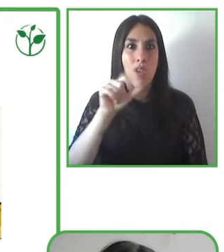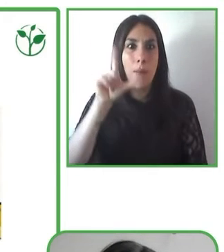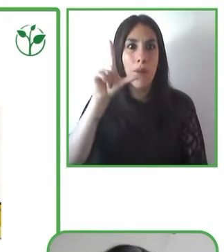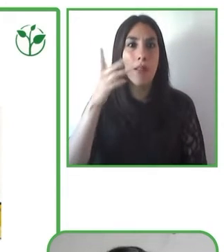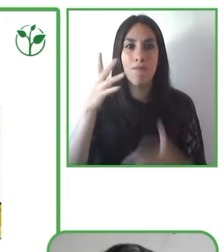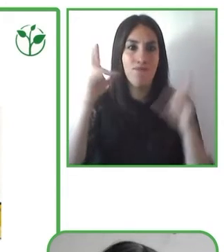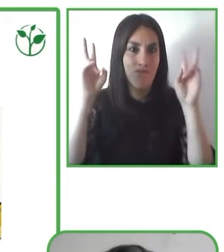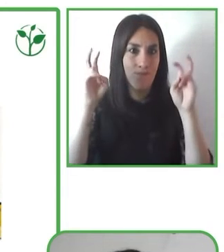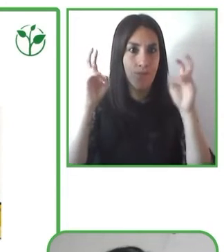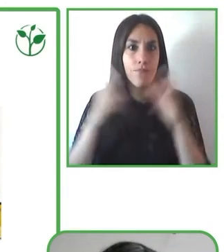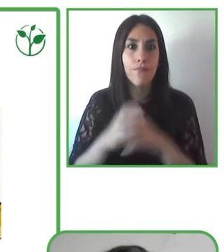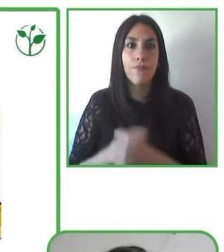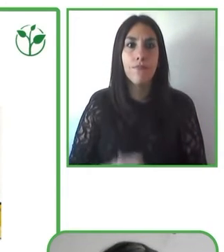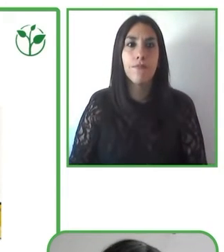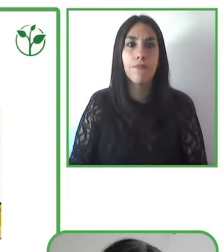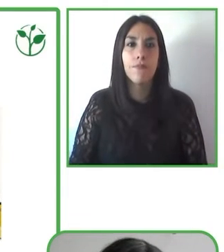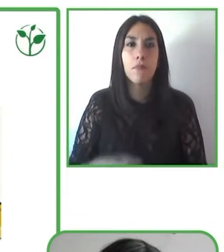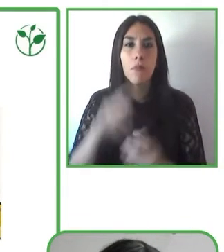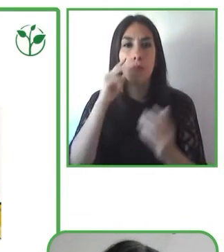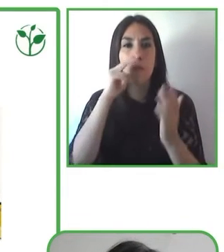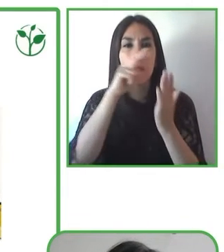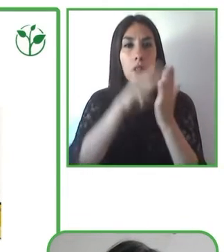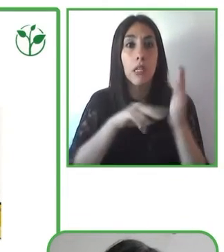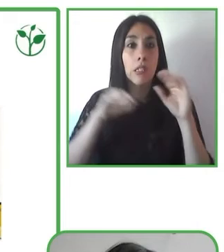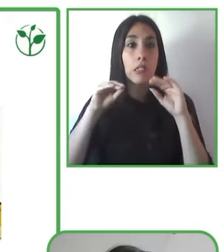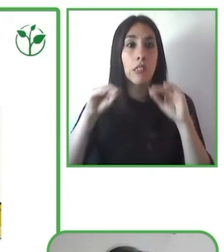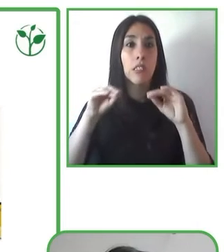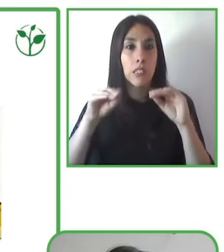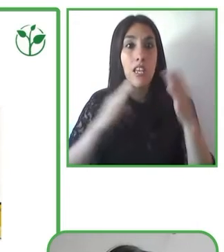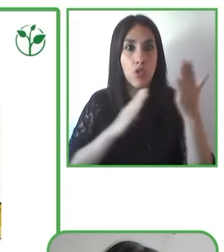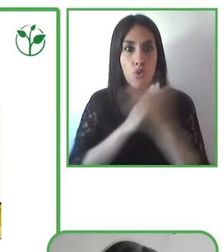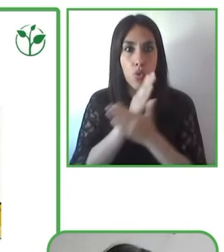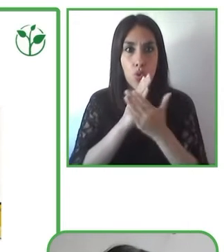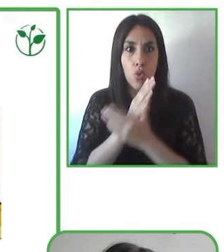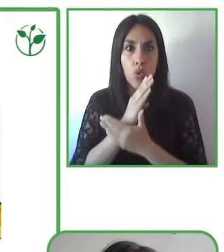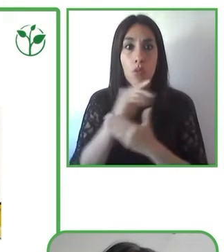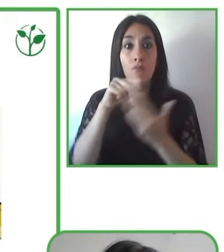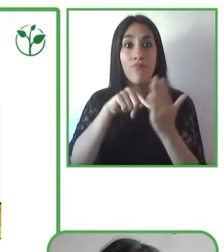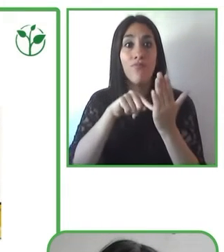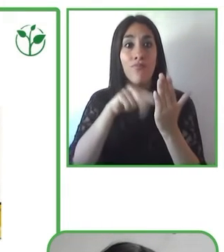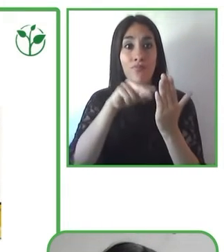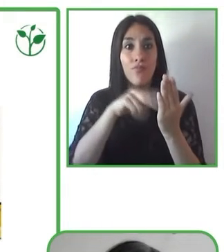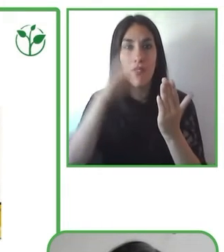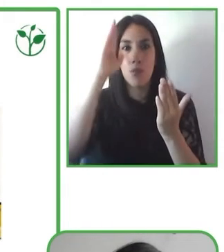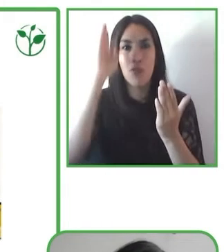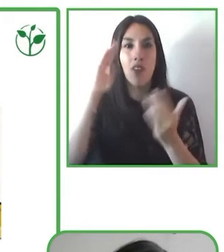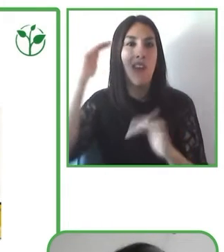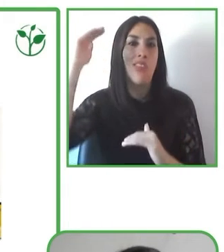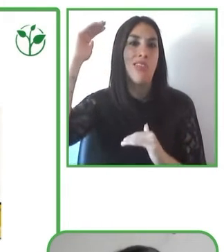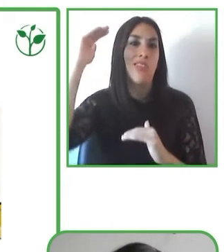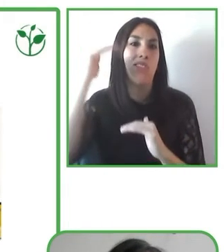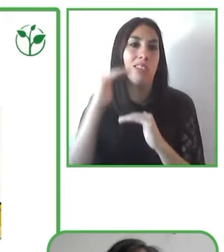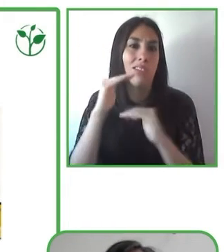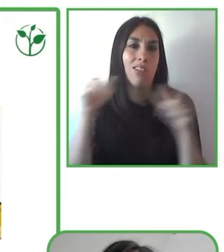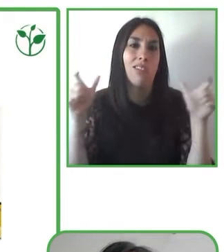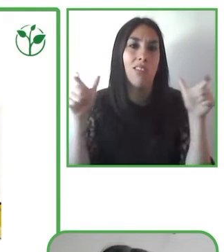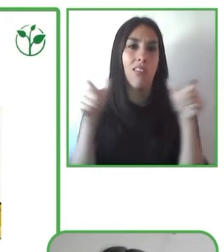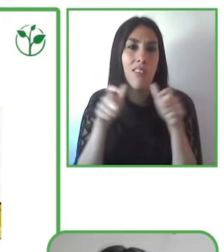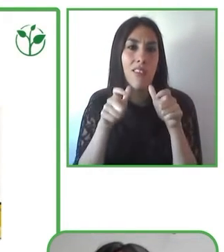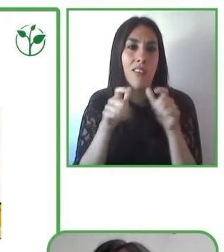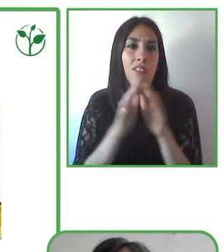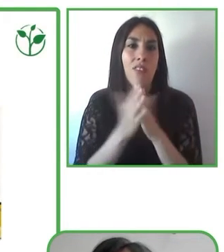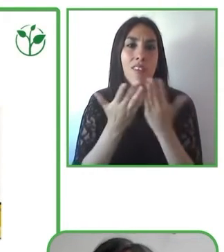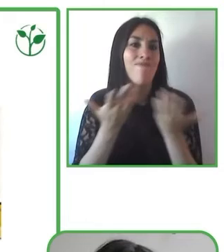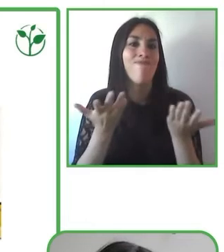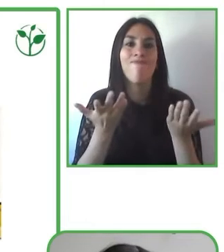son muy, muy bajas en Brasil. Por tanto, con estos libros intentamos que personas que